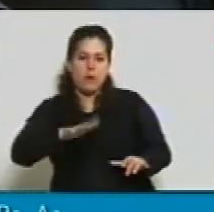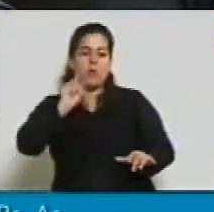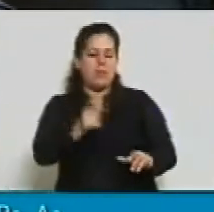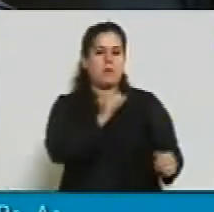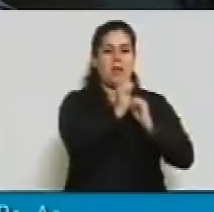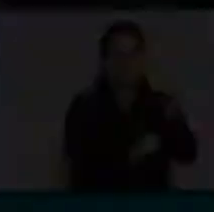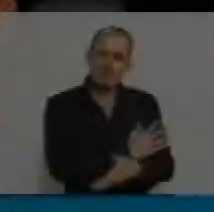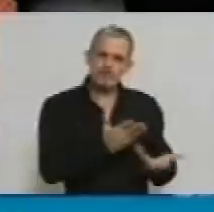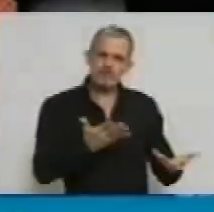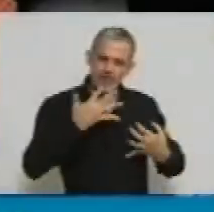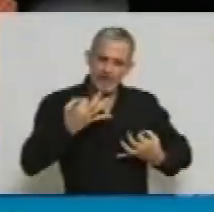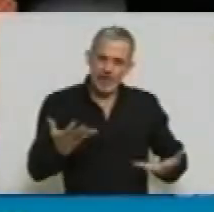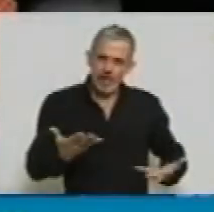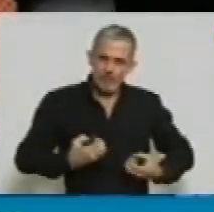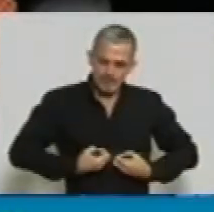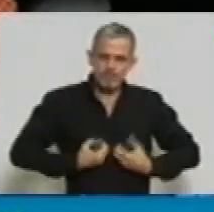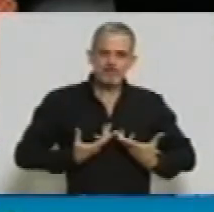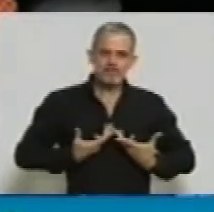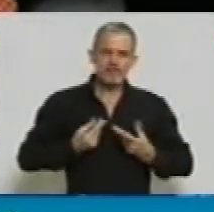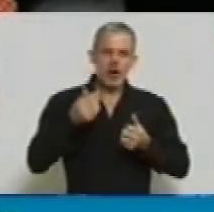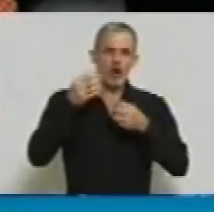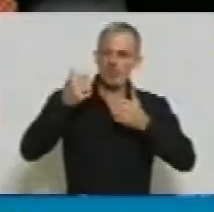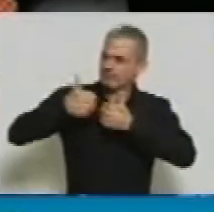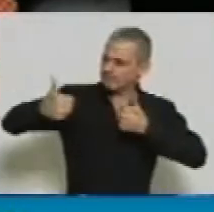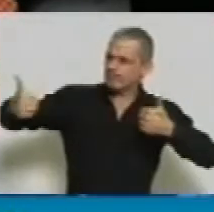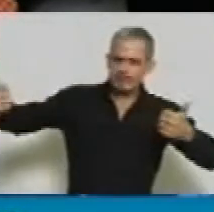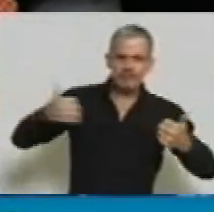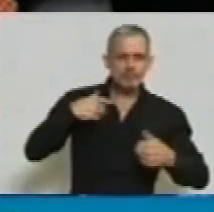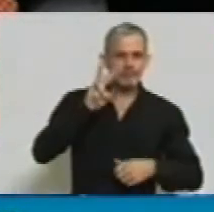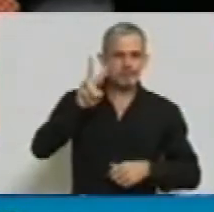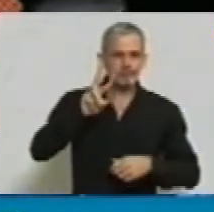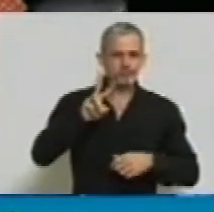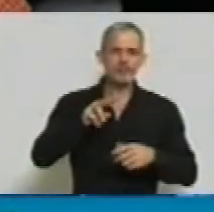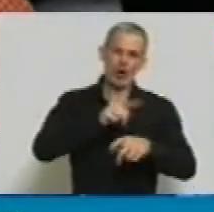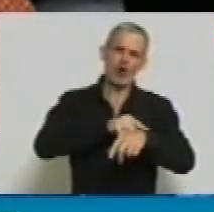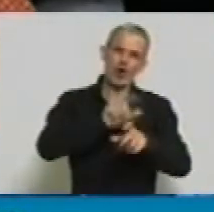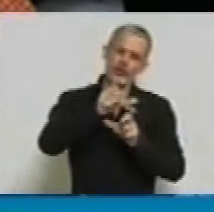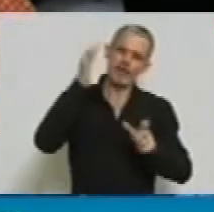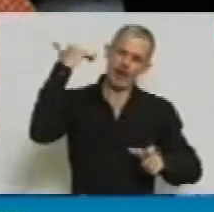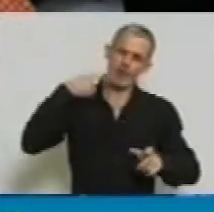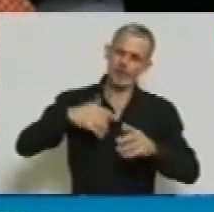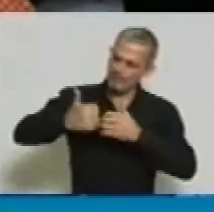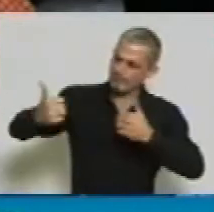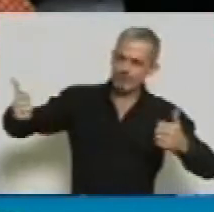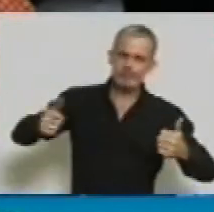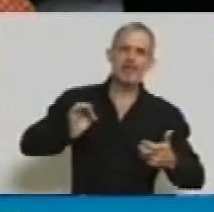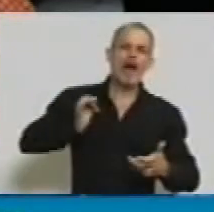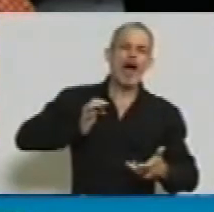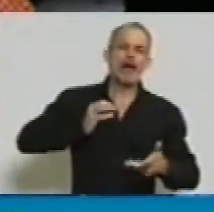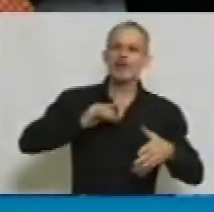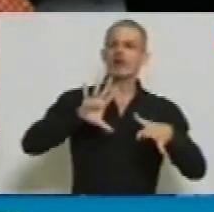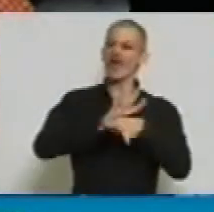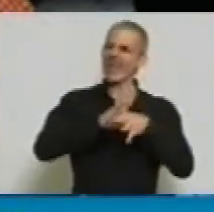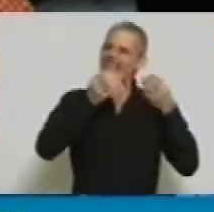agentes económicos. Muchos de los legisladores que estamos aquí sentados y en distintos periodos legislativos y desde el año exactamente